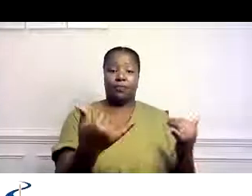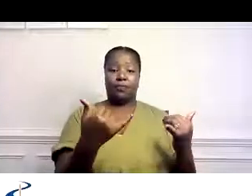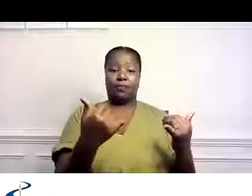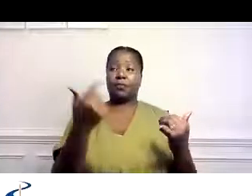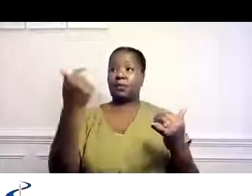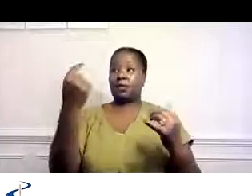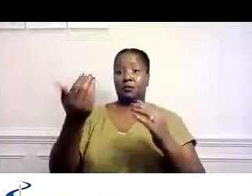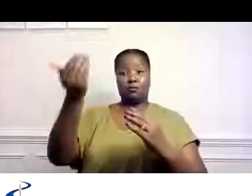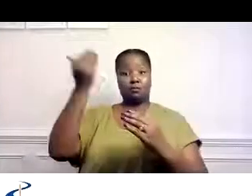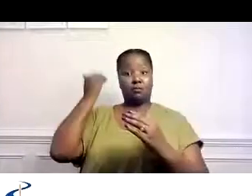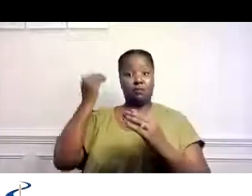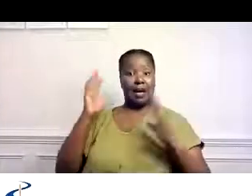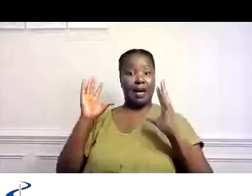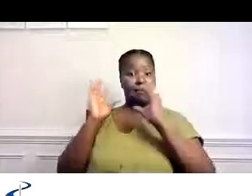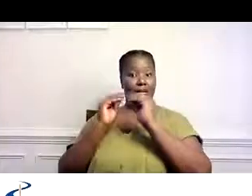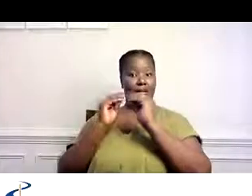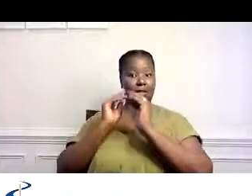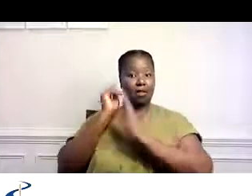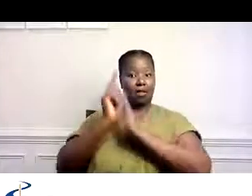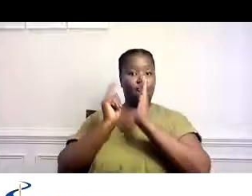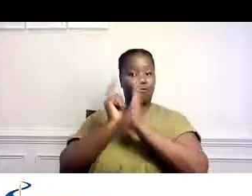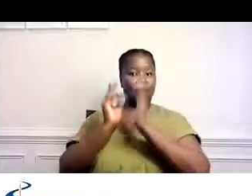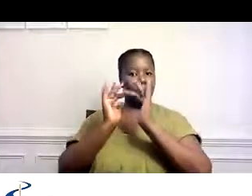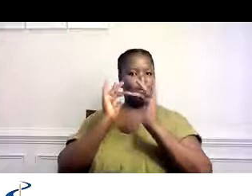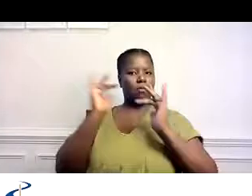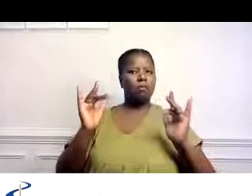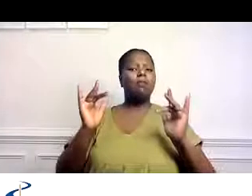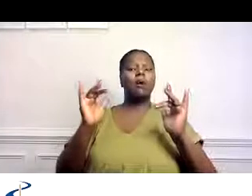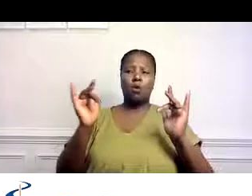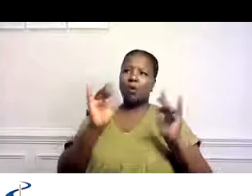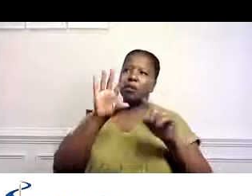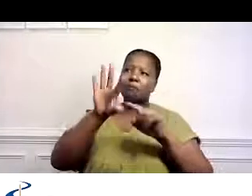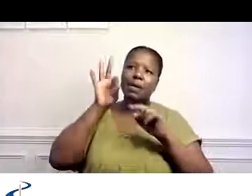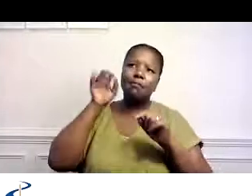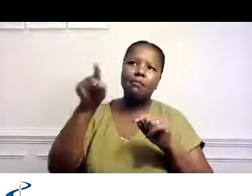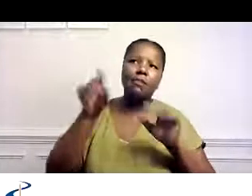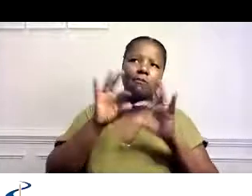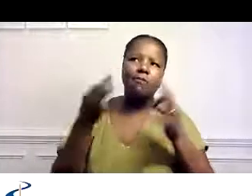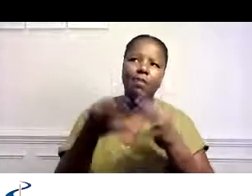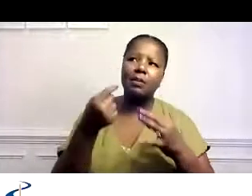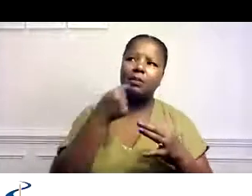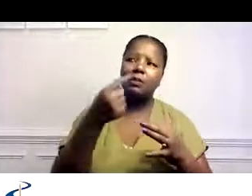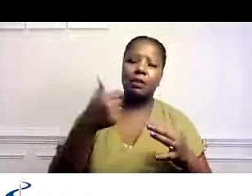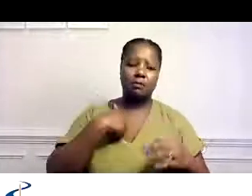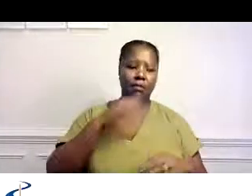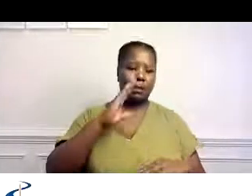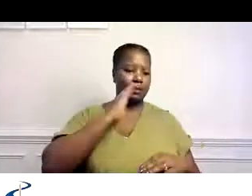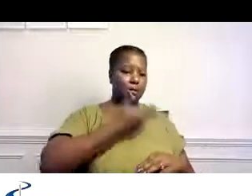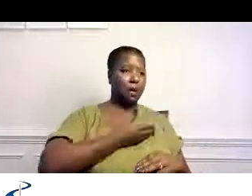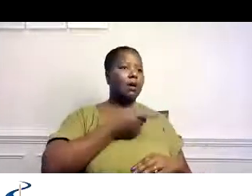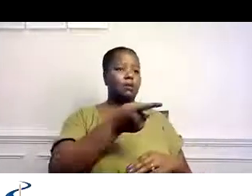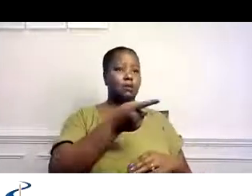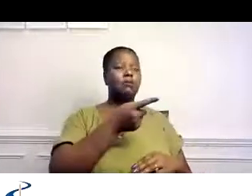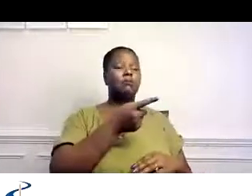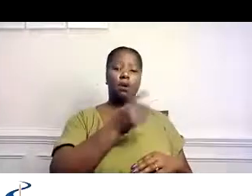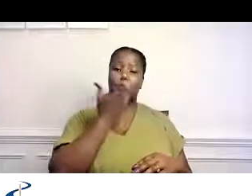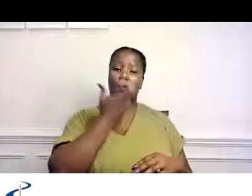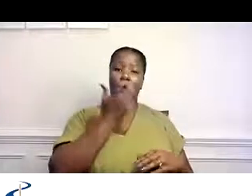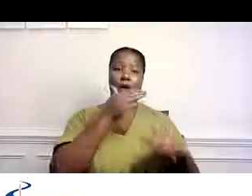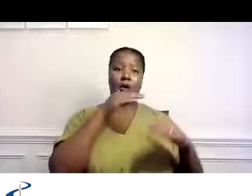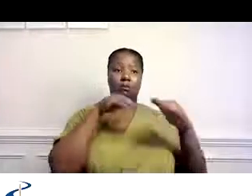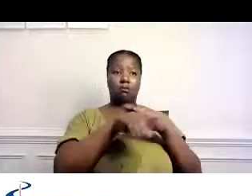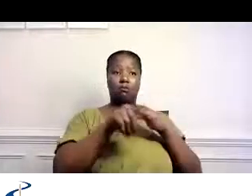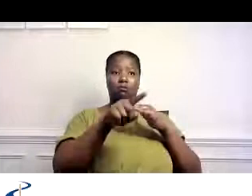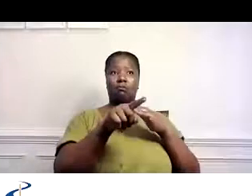en ella es por medio de la planificación central de la persona. Lo que nos dimos cuenta es que muchas personas hacen muy, muy bien con